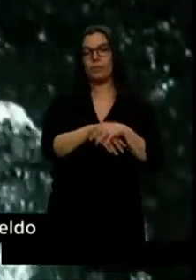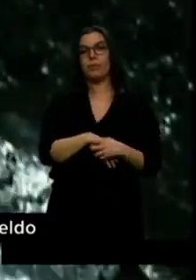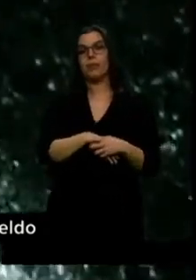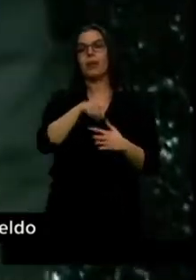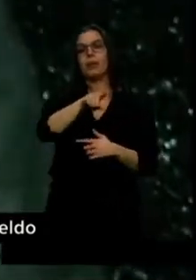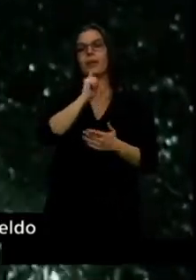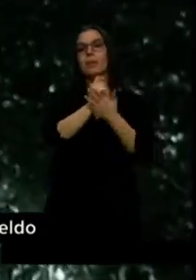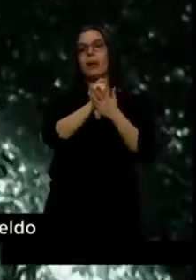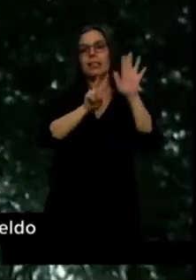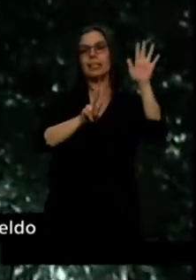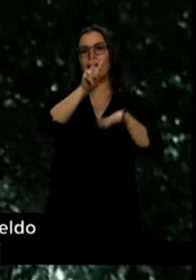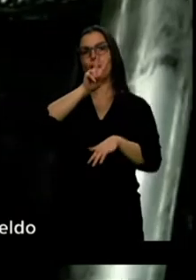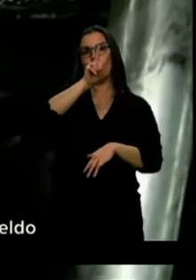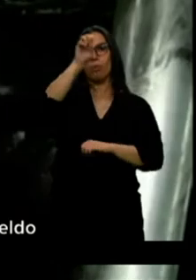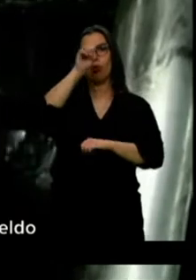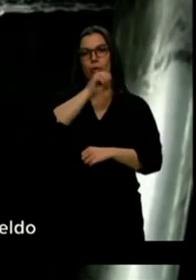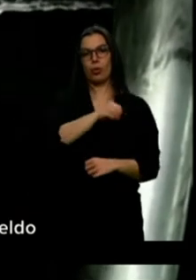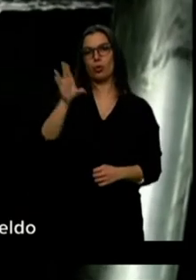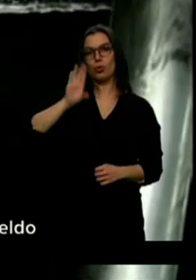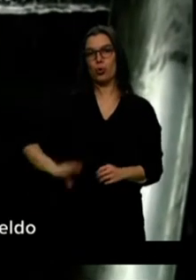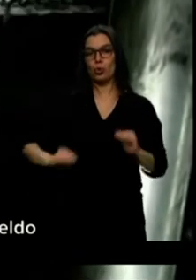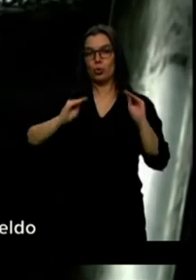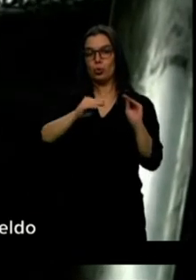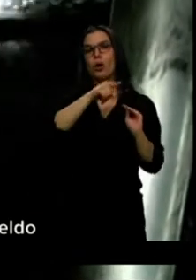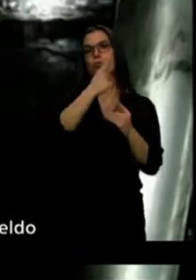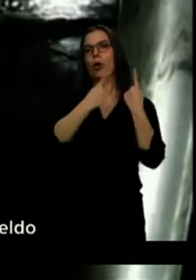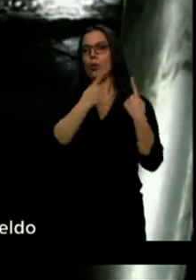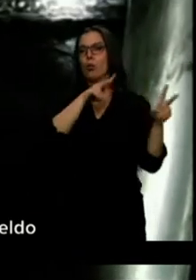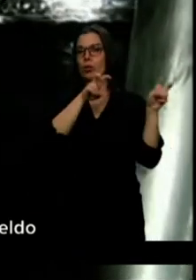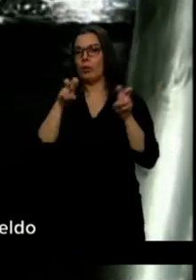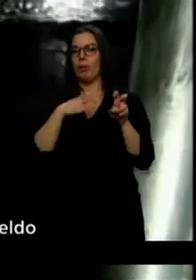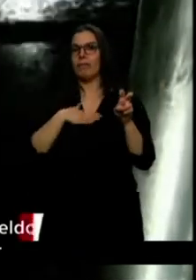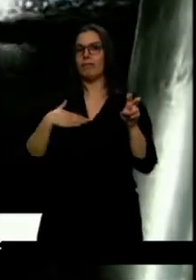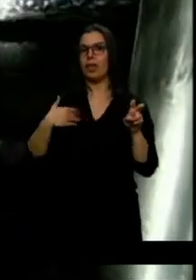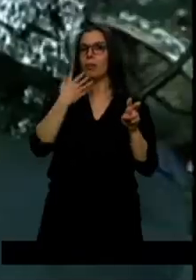% del sueldo. Son algunas de las cuestiones que quiere incluir en la ley de cambio climático.